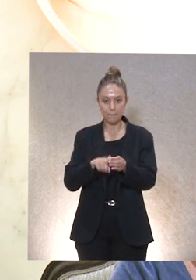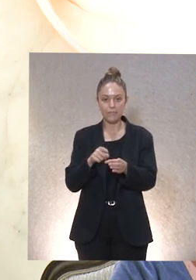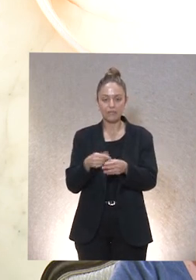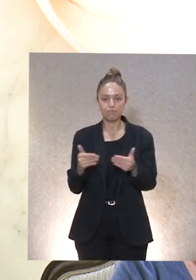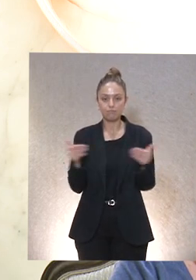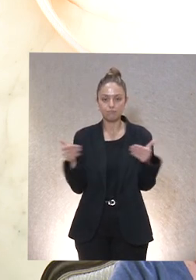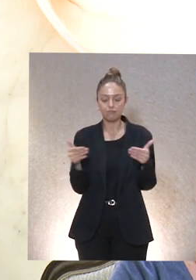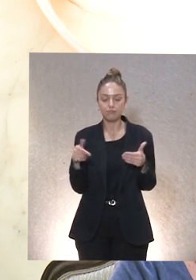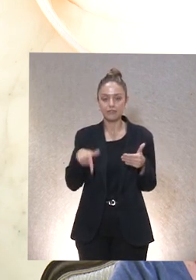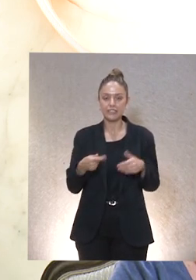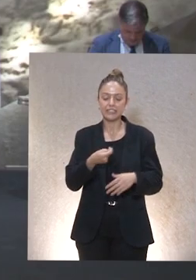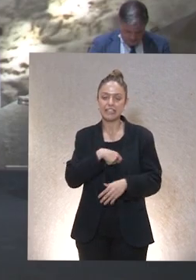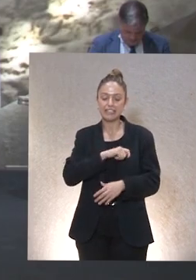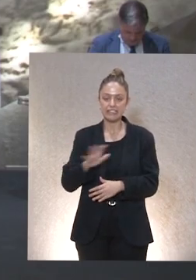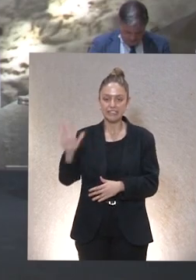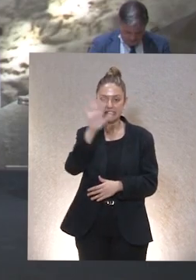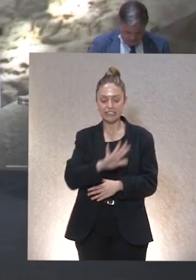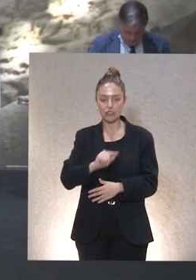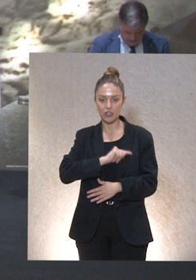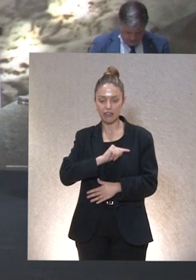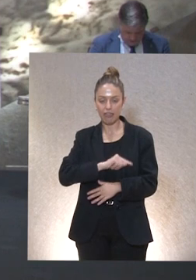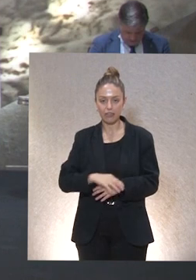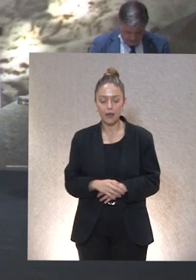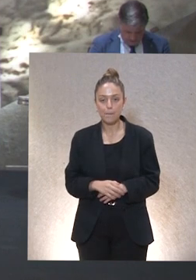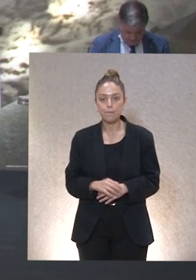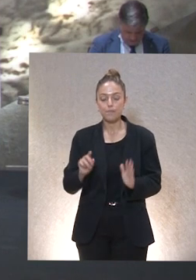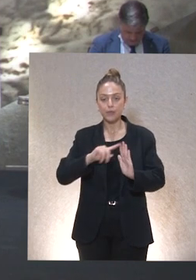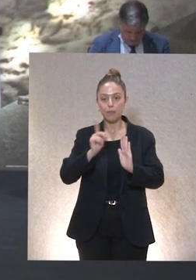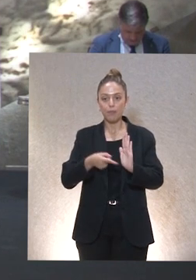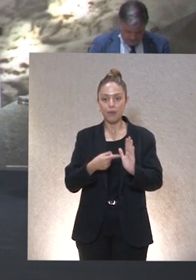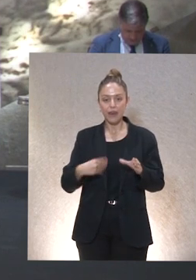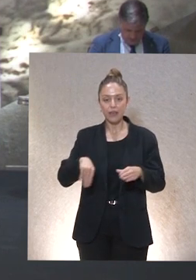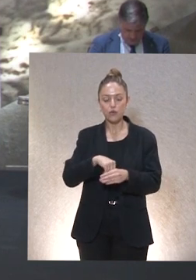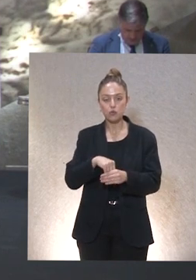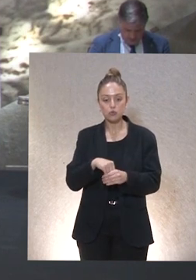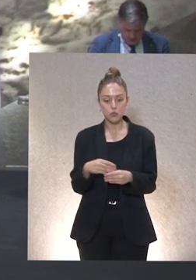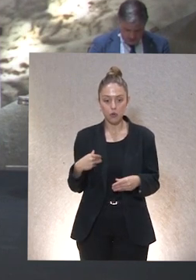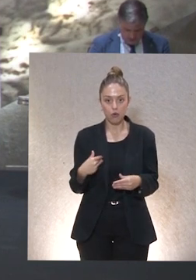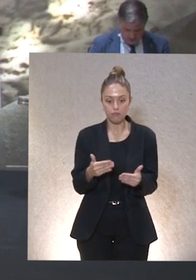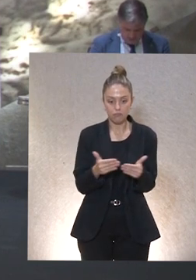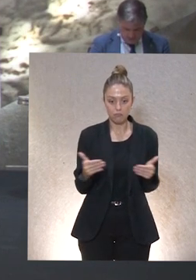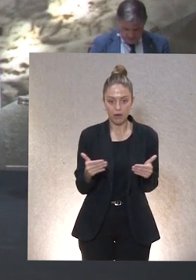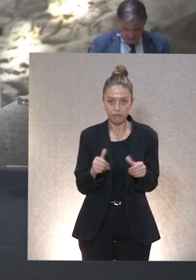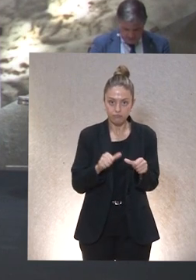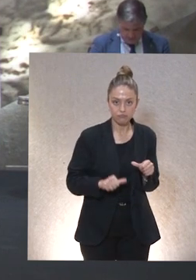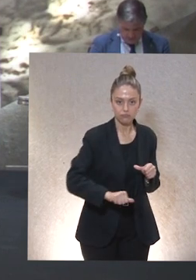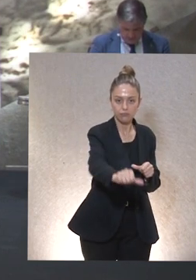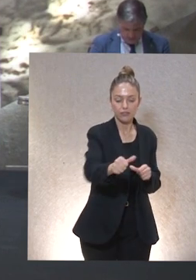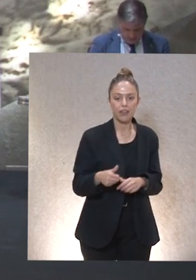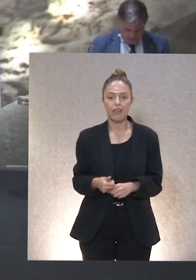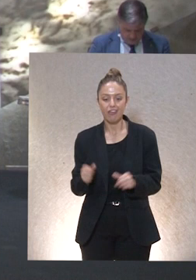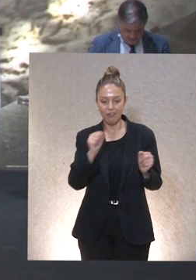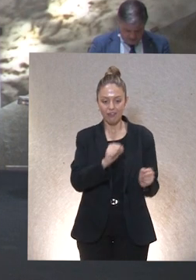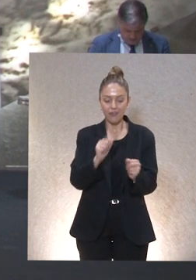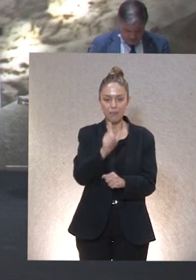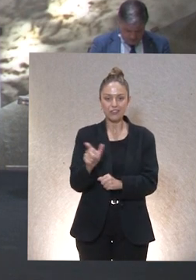encuentro estatal de ética plena inclusión desde sus inicios viene defendiendo los derechos